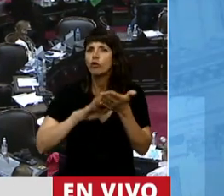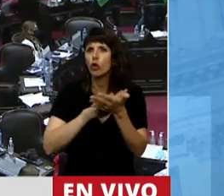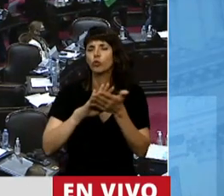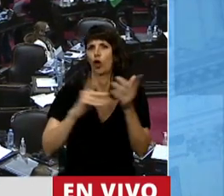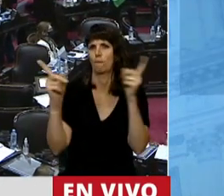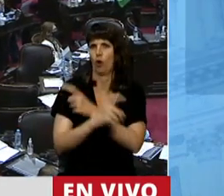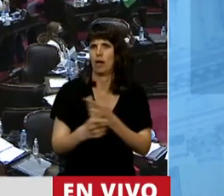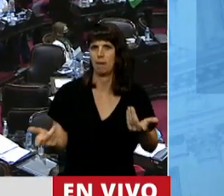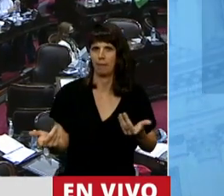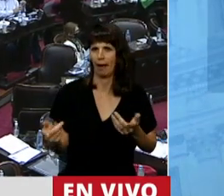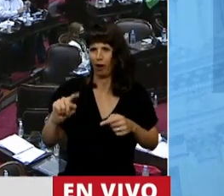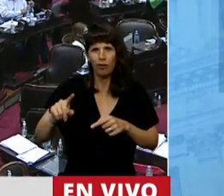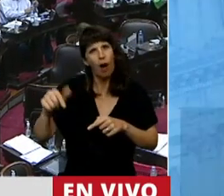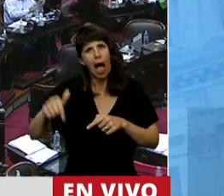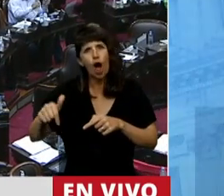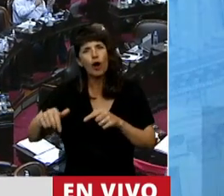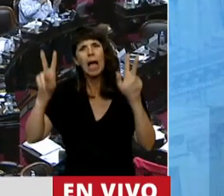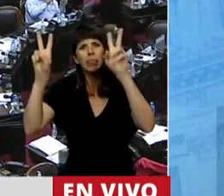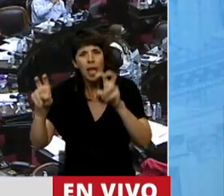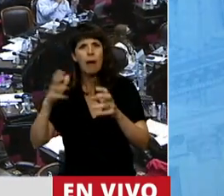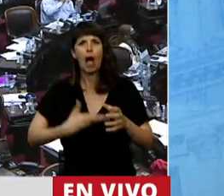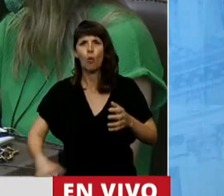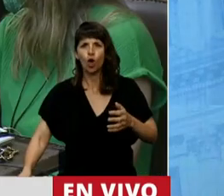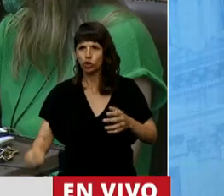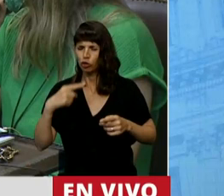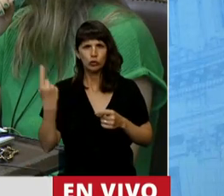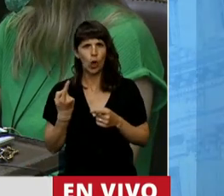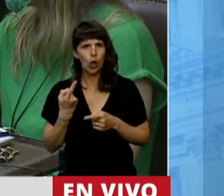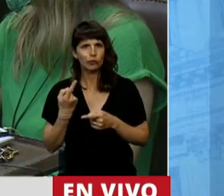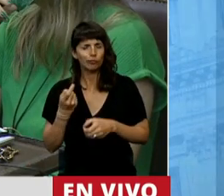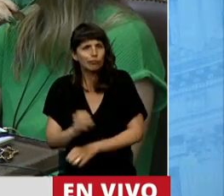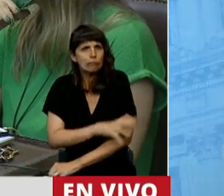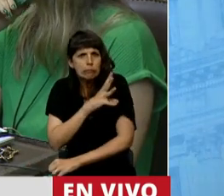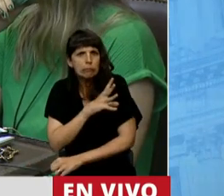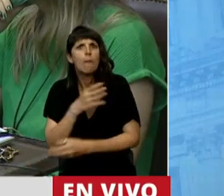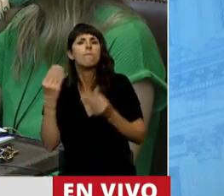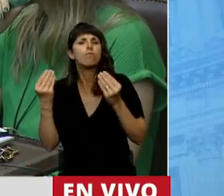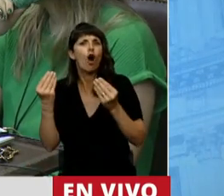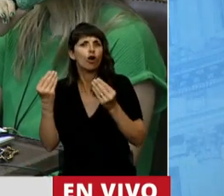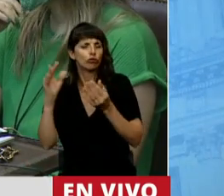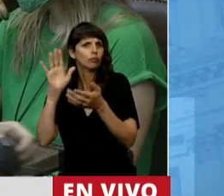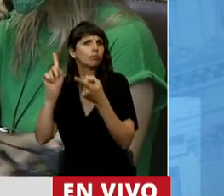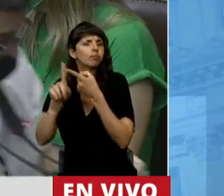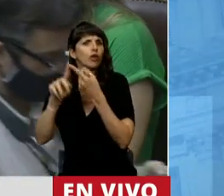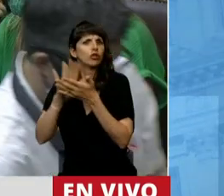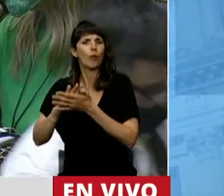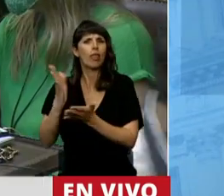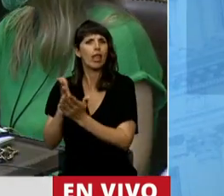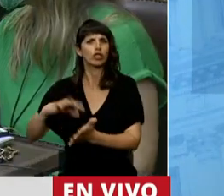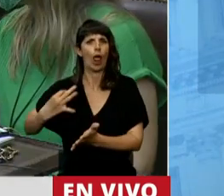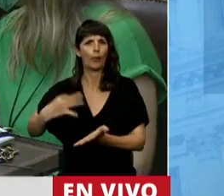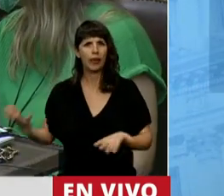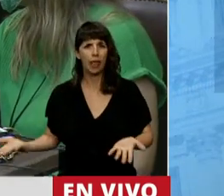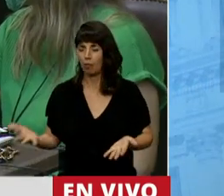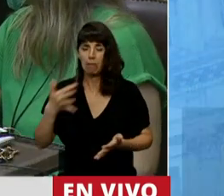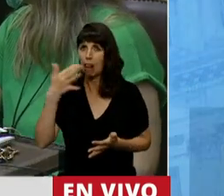sensibiliza porque se trata del derecho a la vida. Perdón, pero no es tiempo para tratar este proyecto de ley.